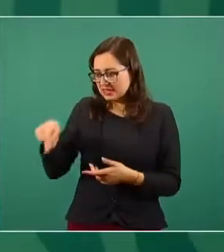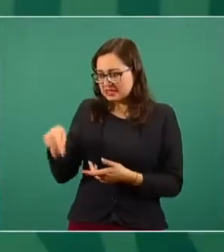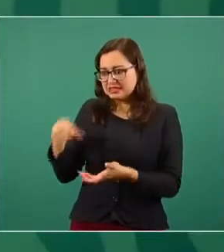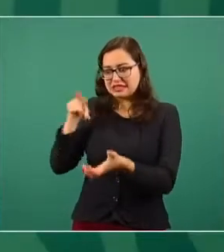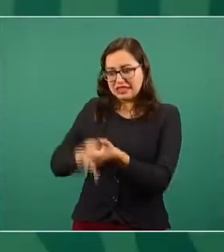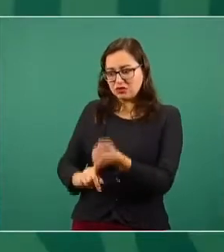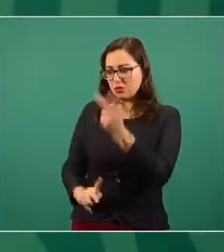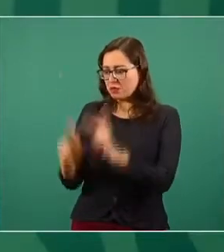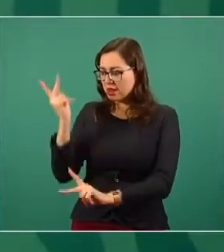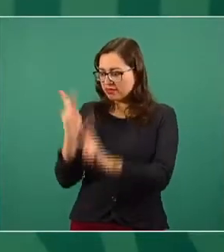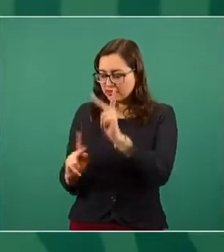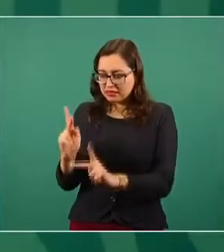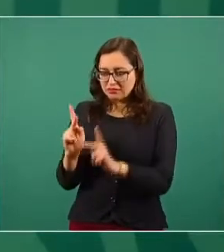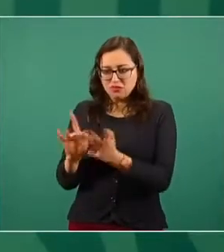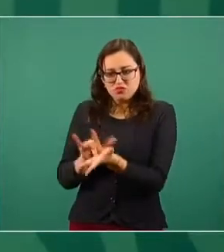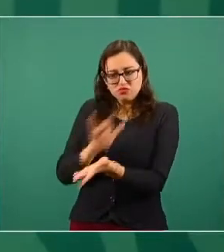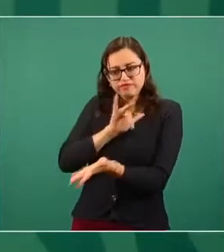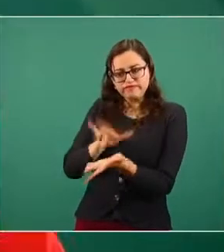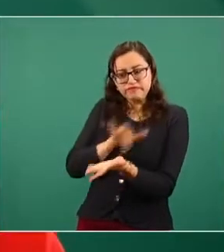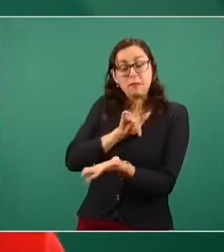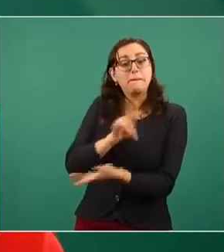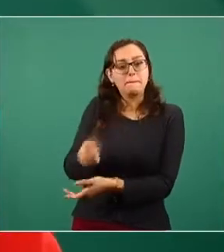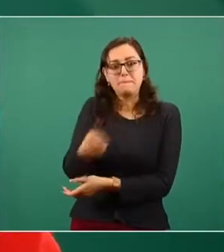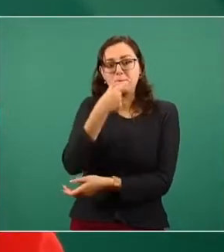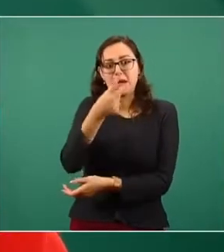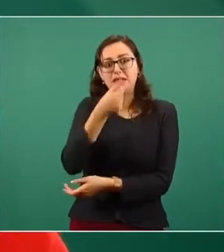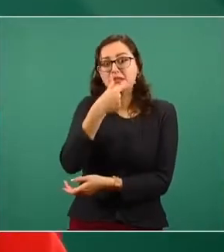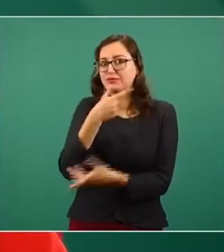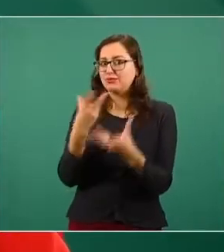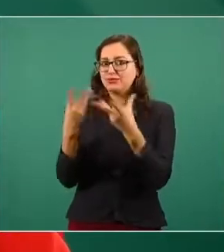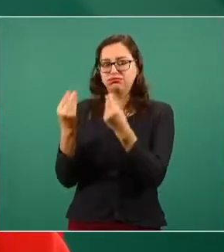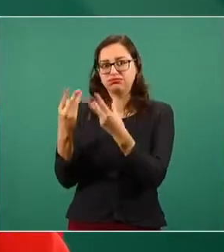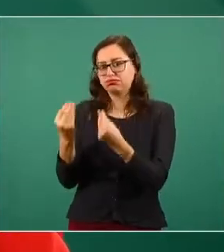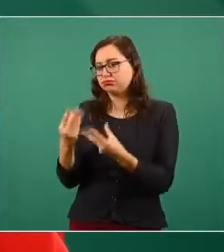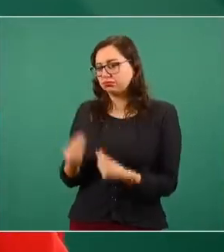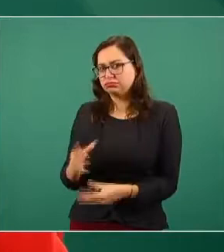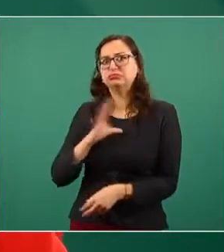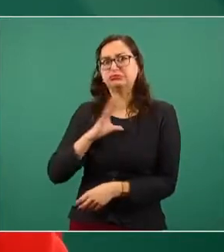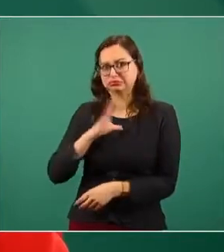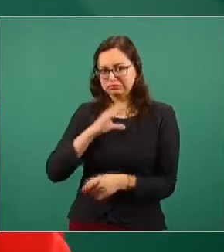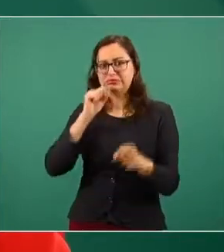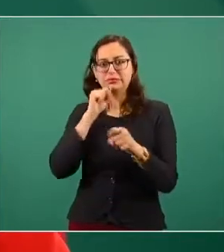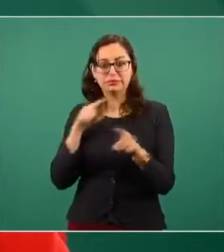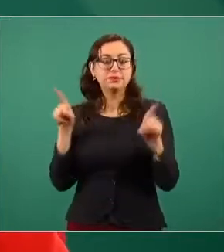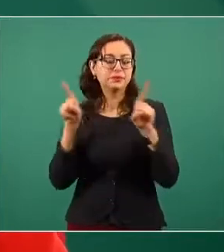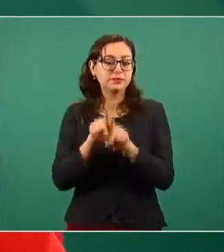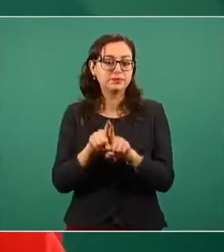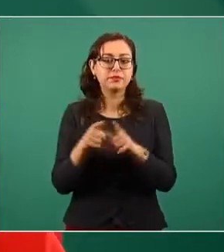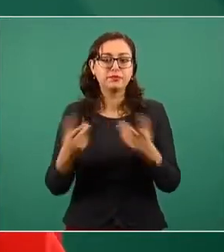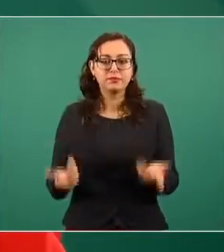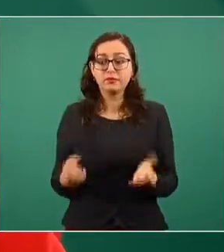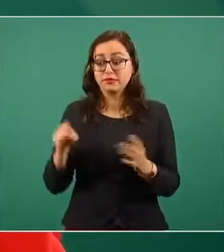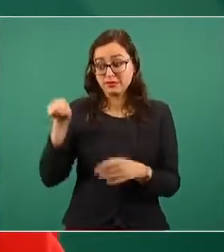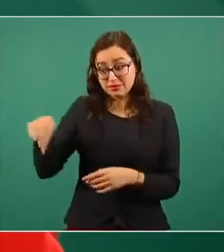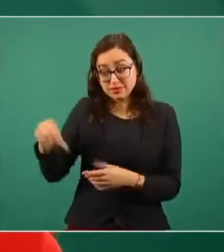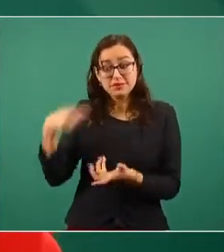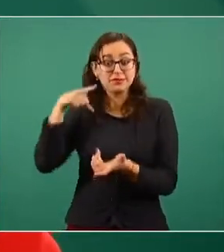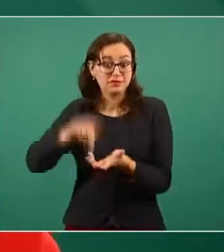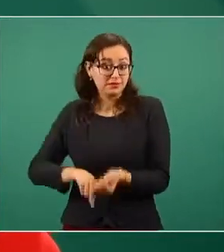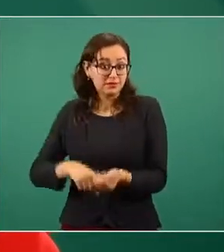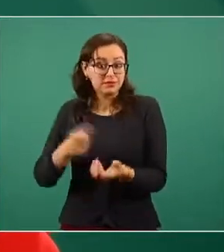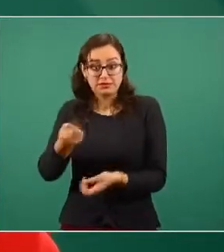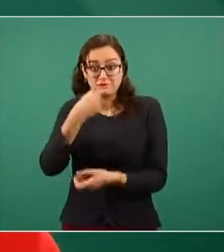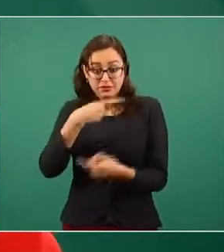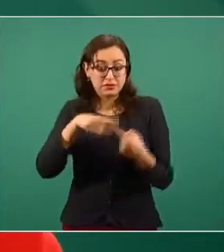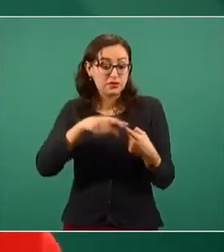medicinas, como se obtienen de ellos, por ejemplo, la morfina y otro tipo